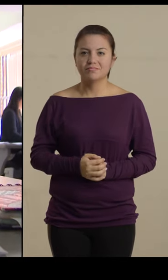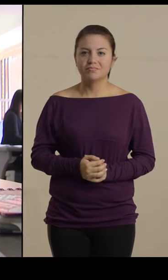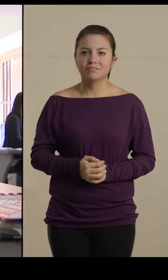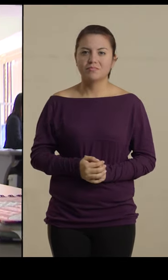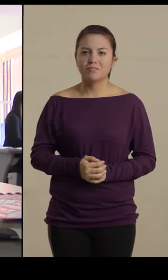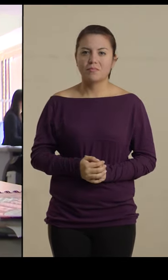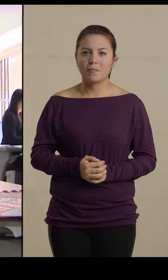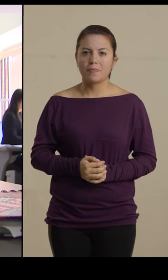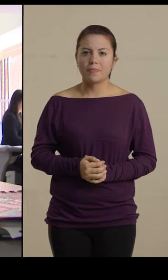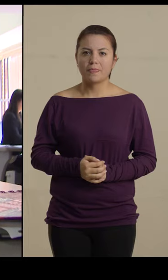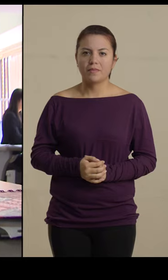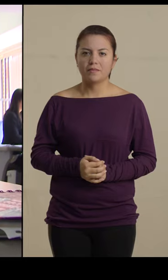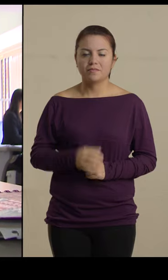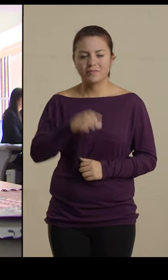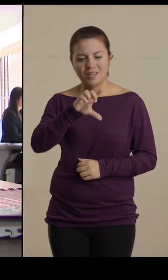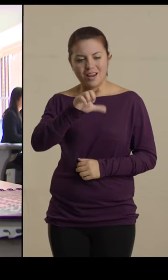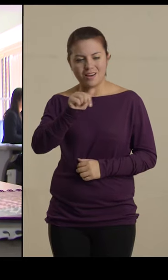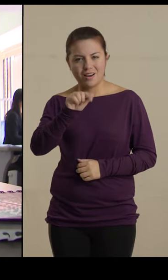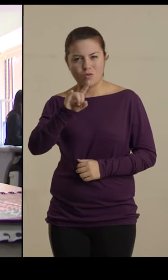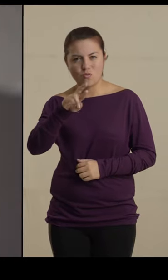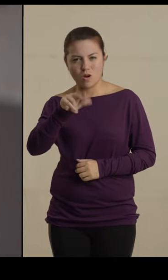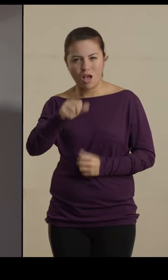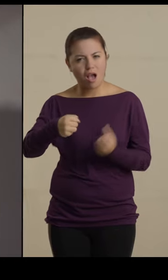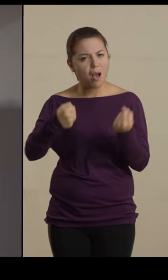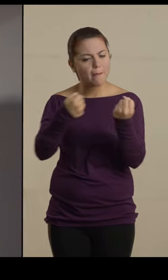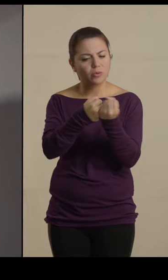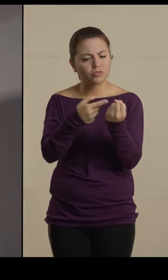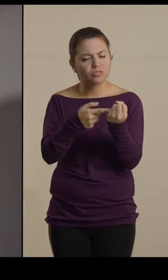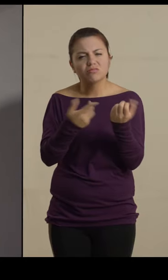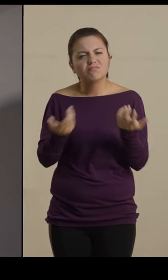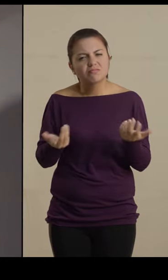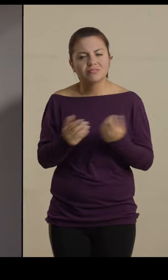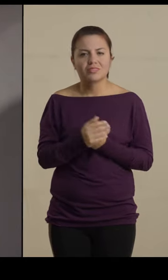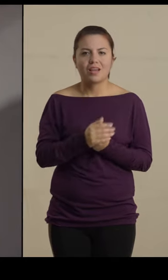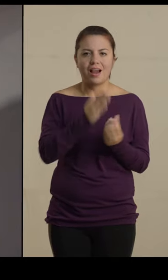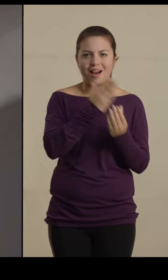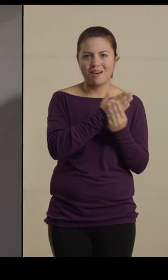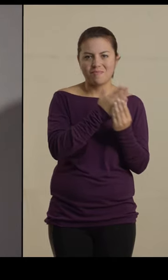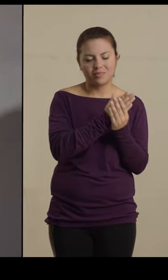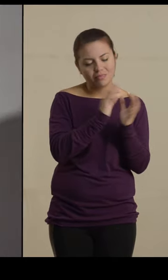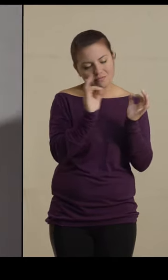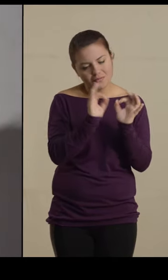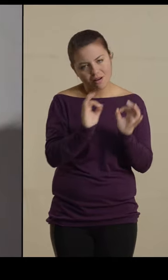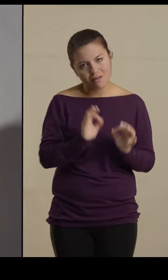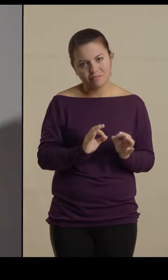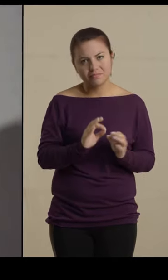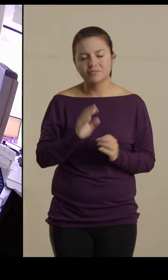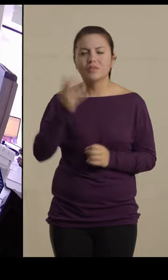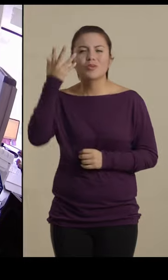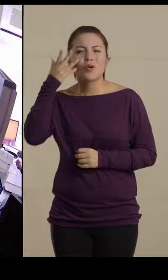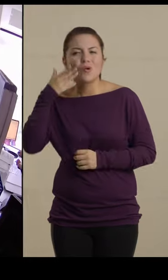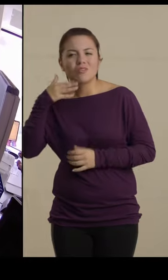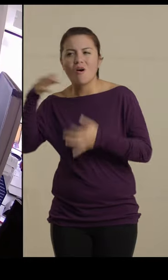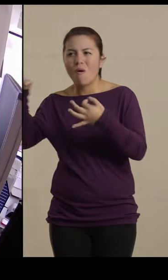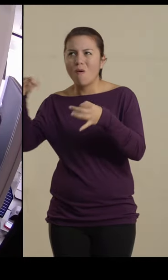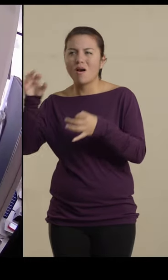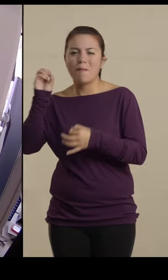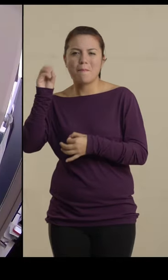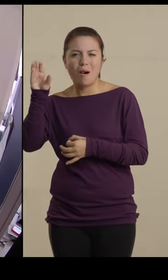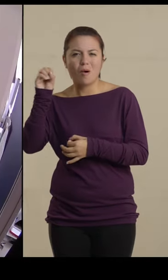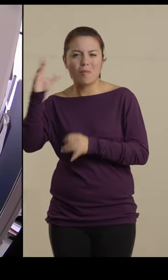El apoyo de Laurita, algunas veces es armar las carpetas de los boletines diarios de caja y bancos.